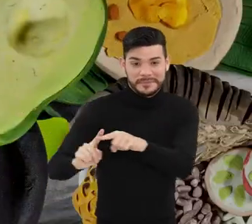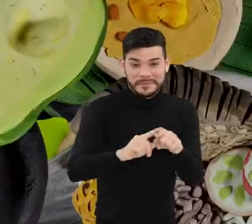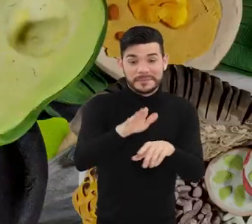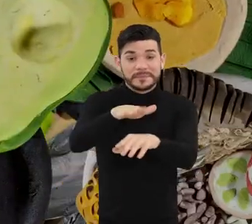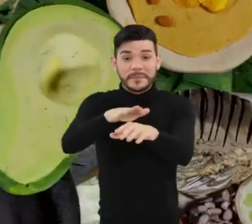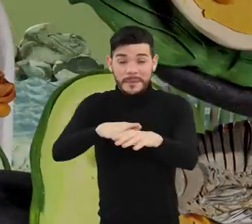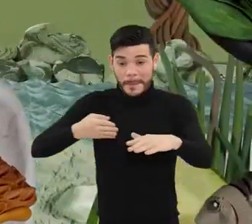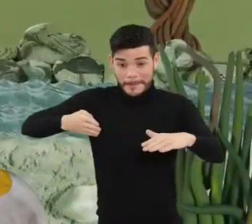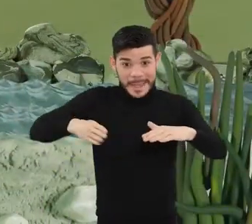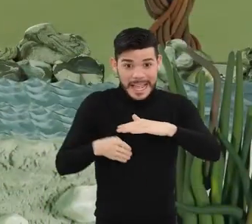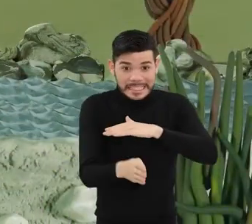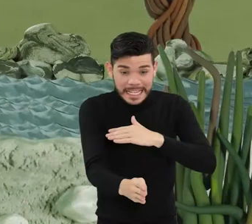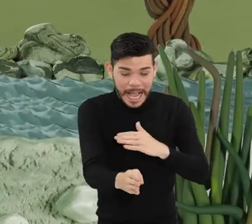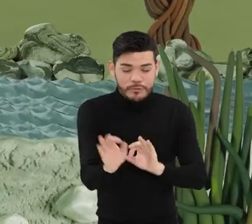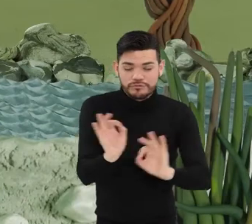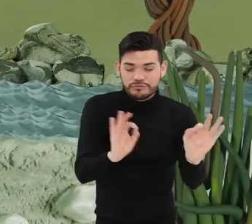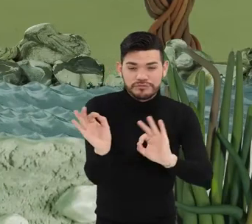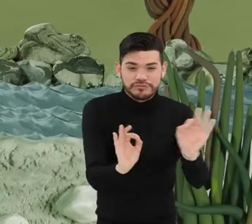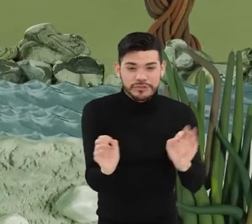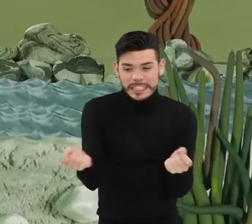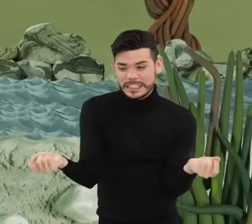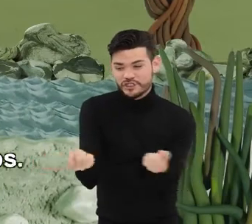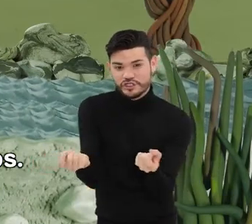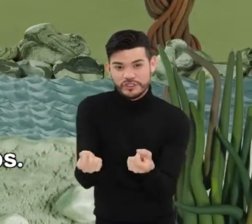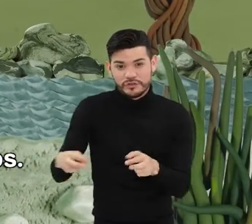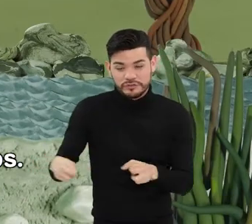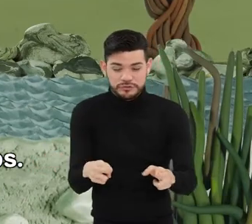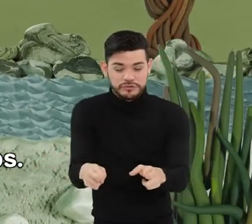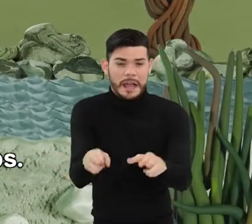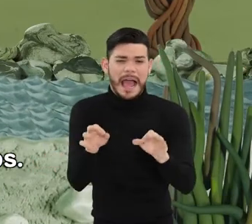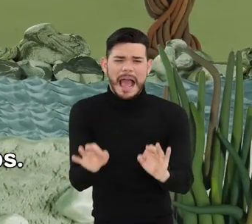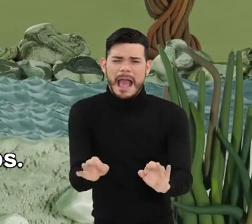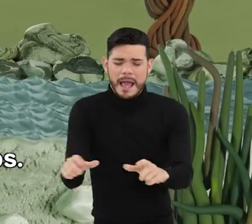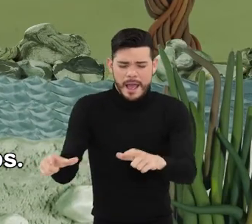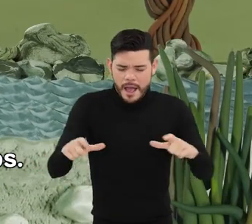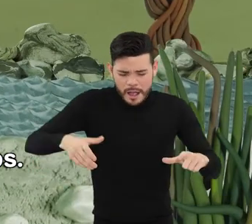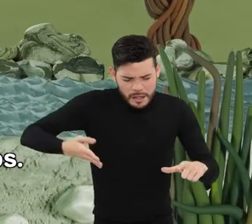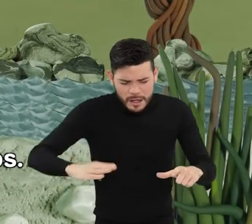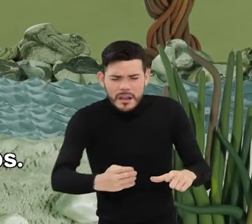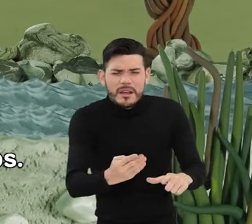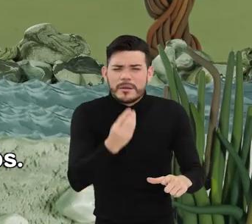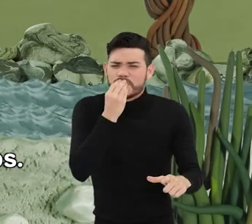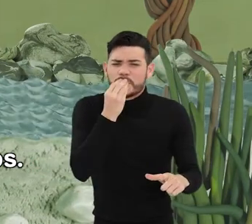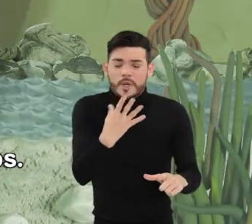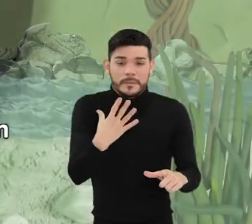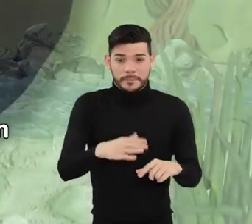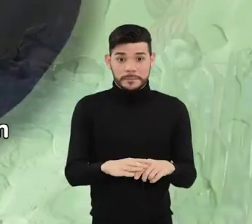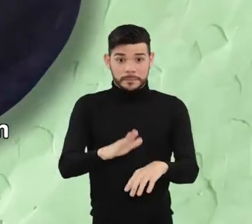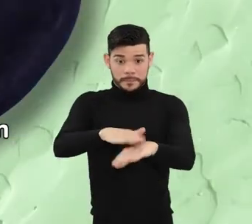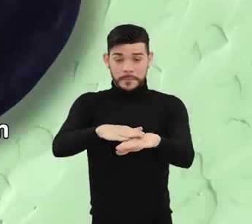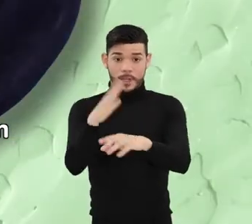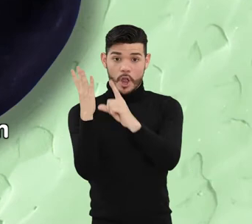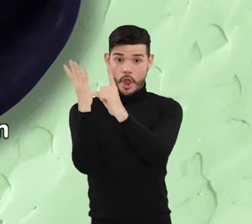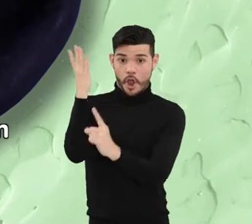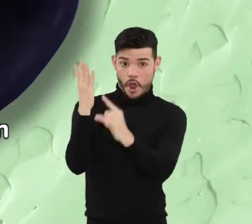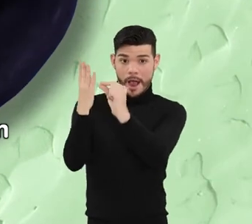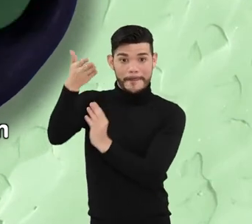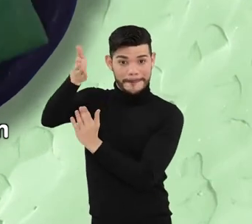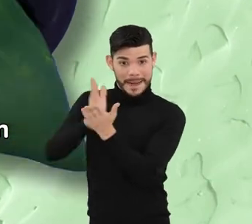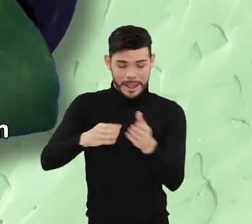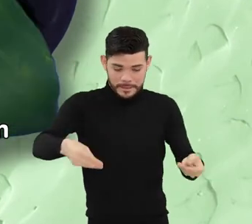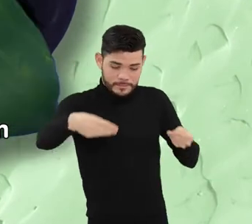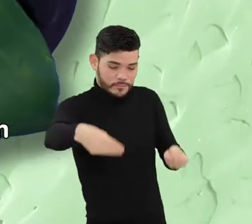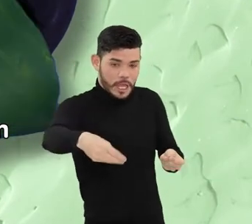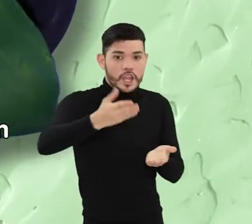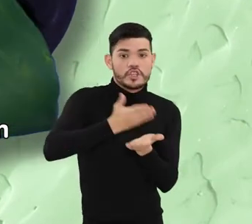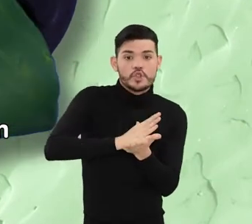La viuda de pescado que se prepara en las playas del río es uno de los platos más representativos. Sobre una hoja de plátano se